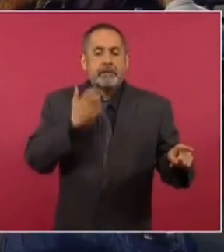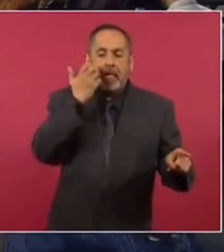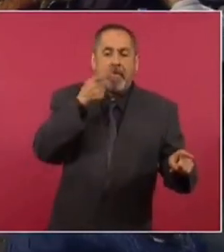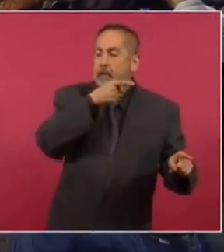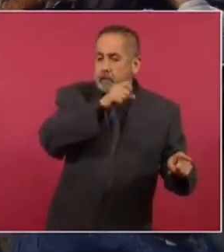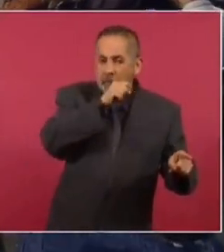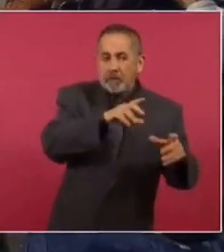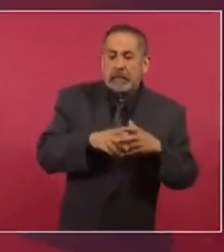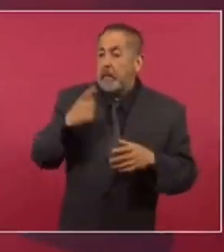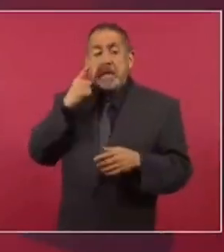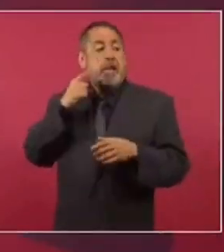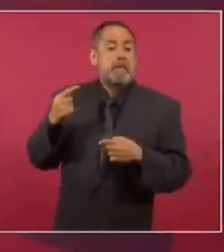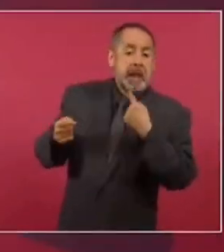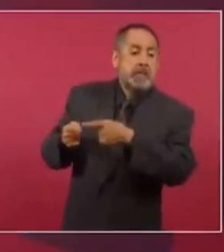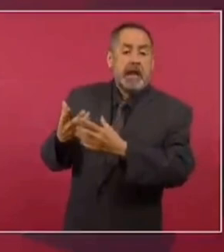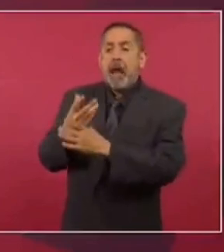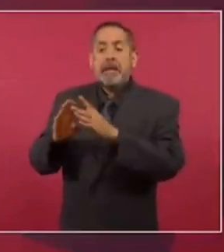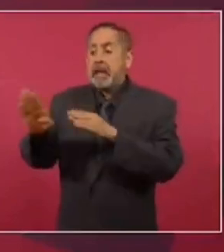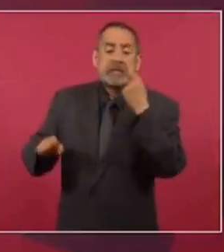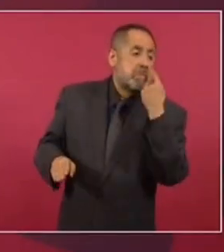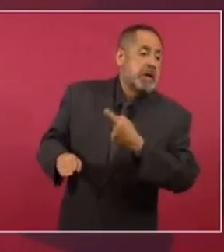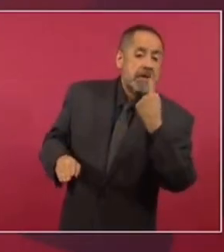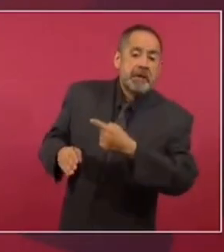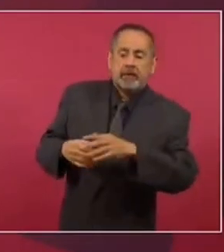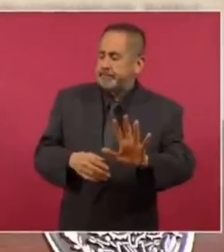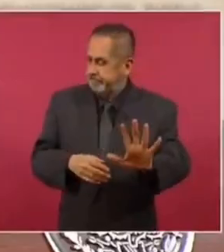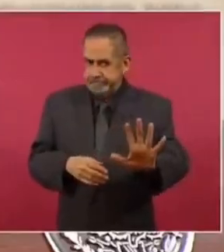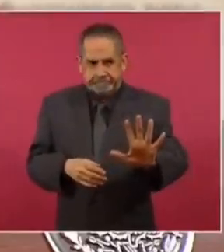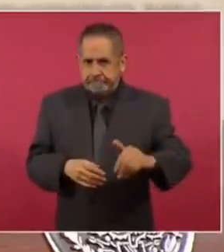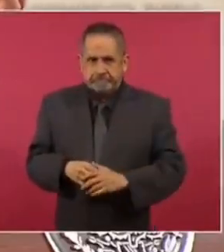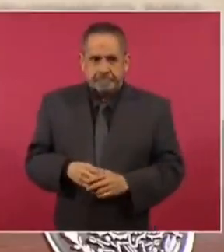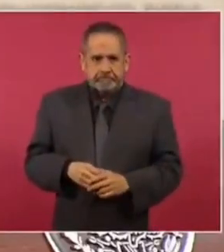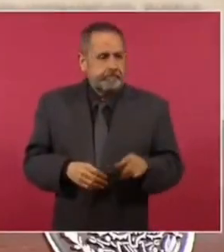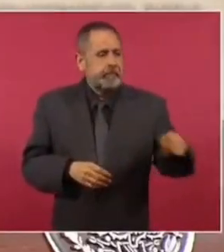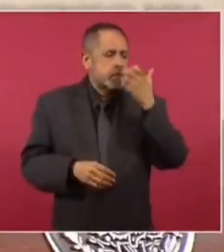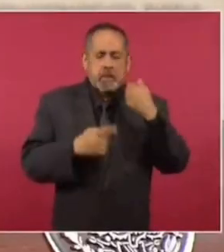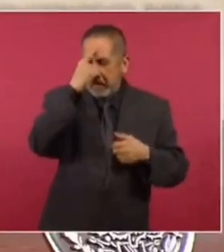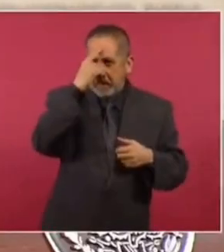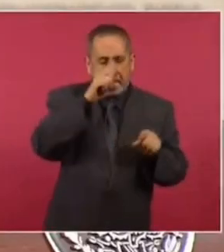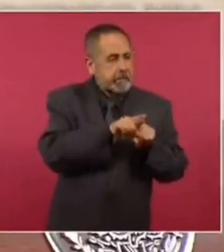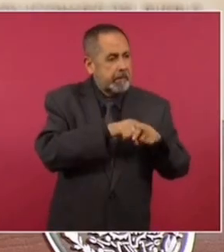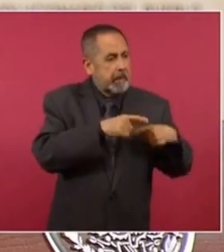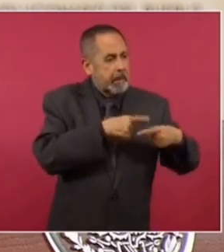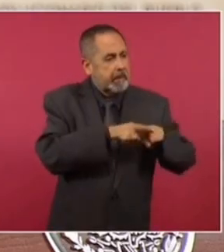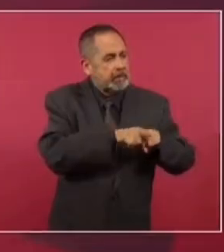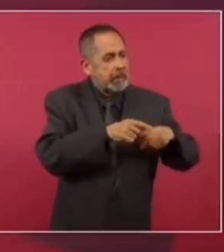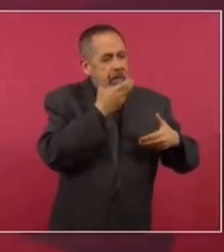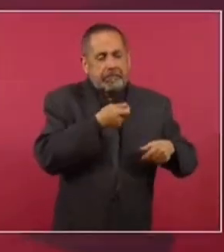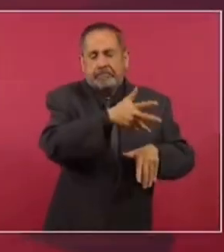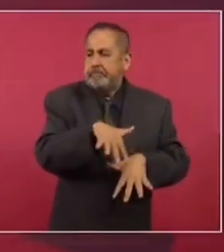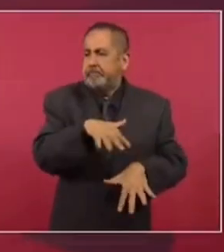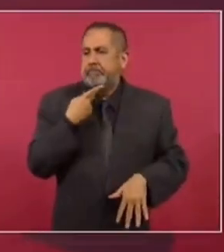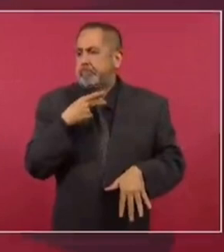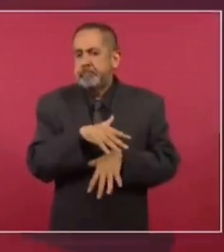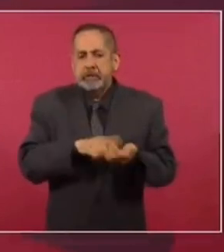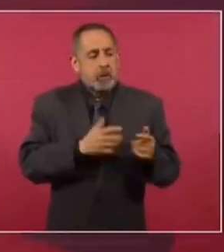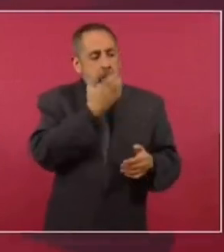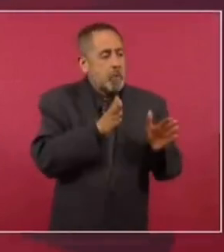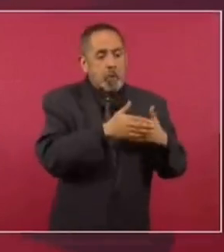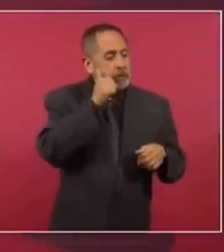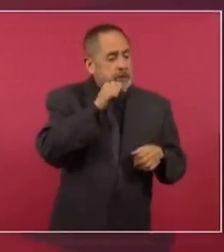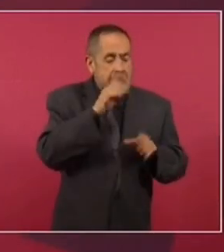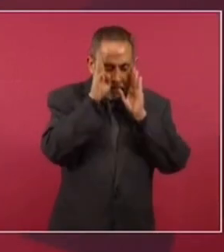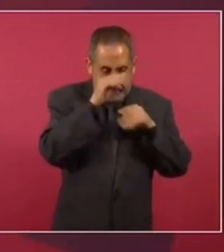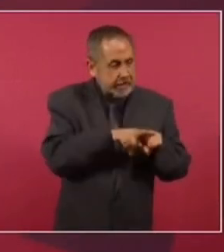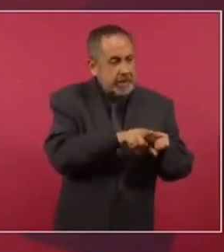de piñata a los migrantes, con su conservadurismo de estos politiqueros, con su conservadurismo de